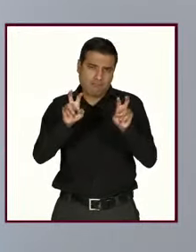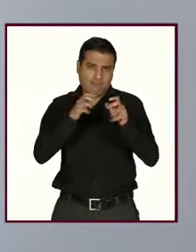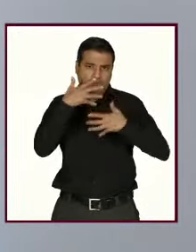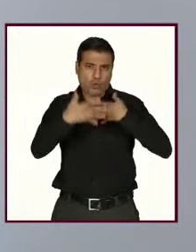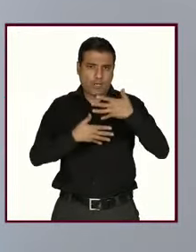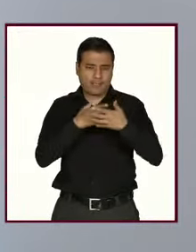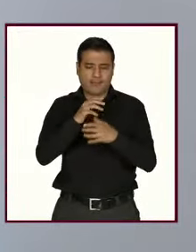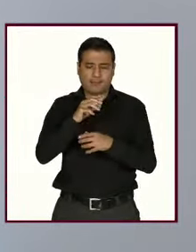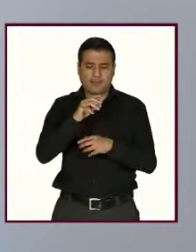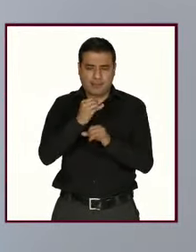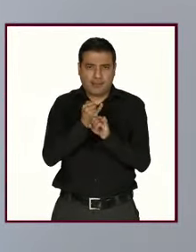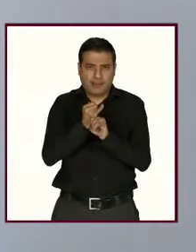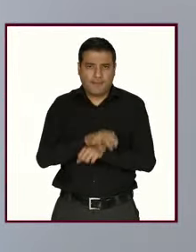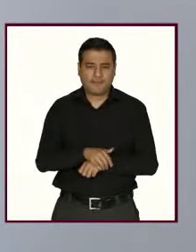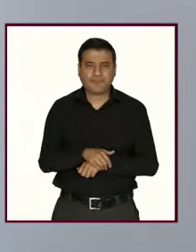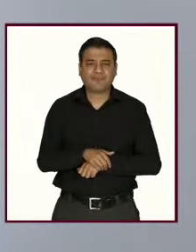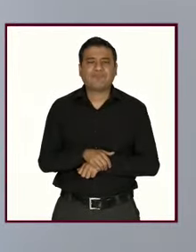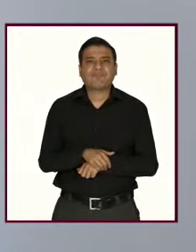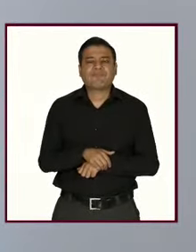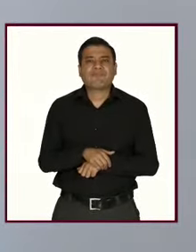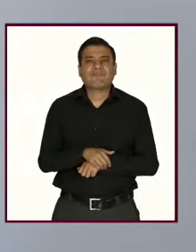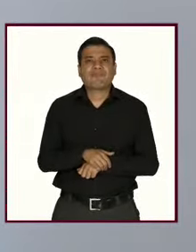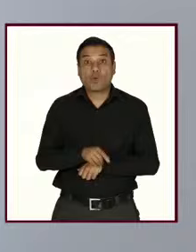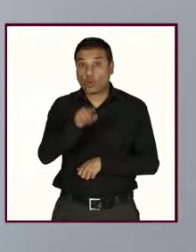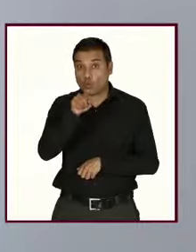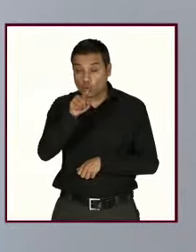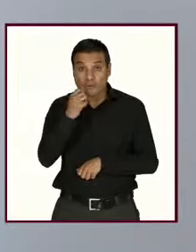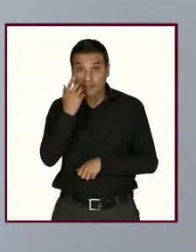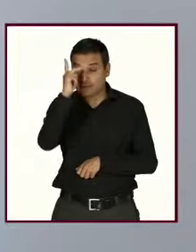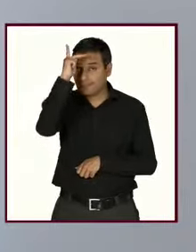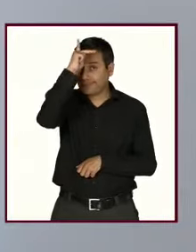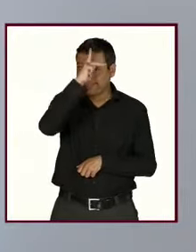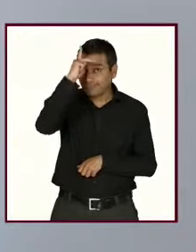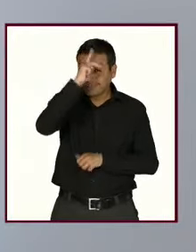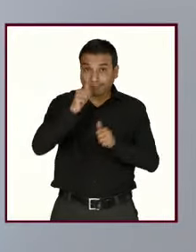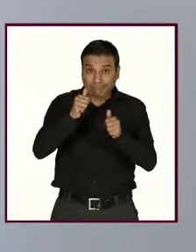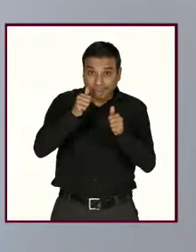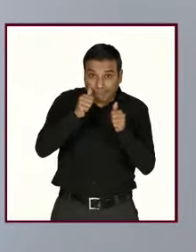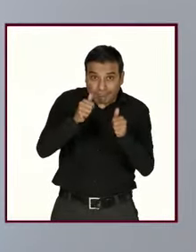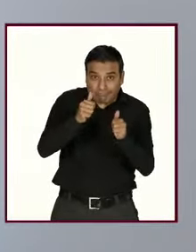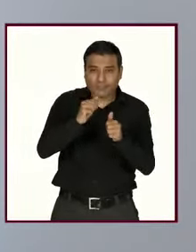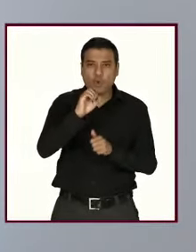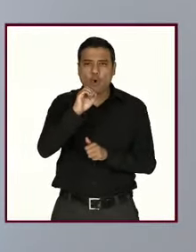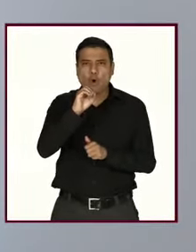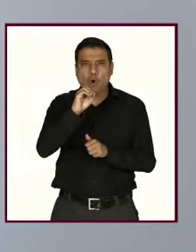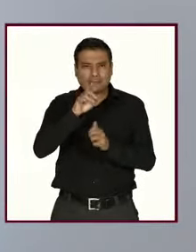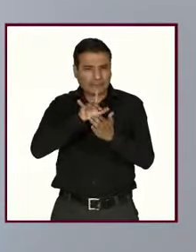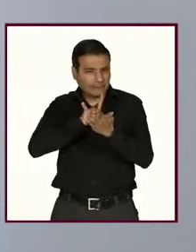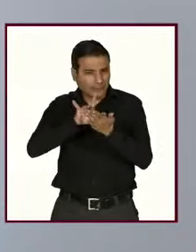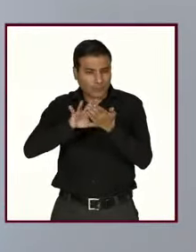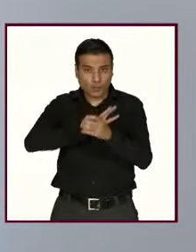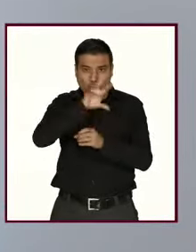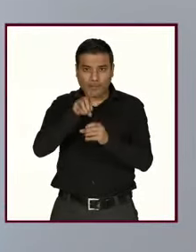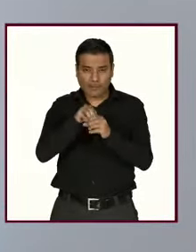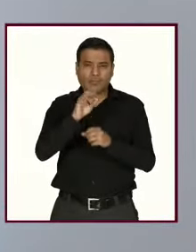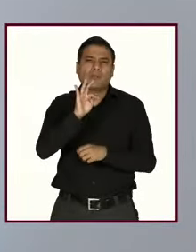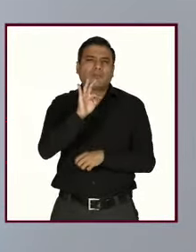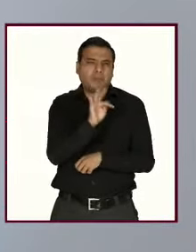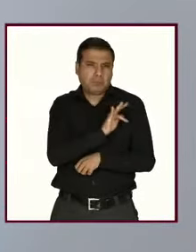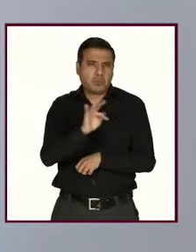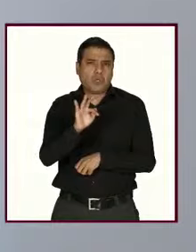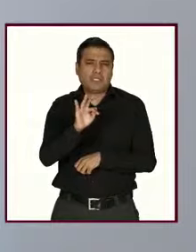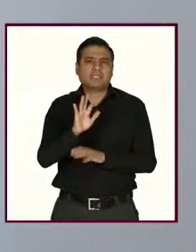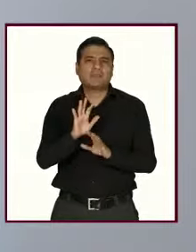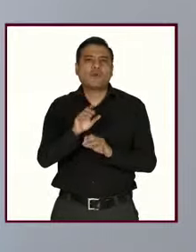y si lo que se requiere es atención psicológica o una asesoría más integral puede ir a las unidades locales de